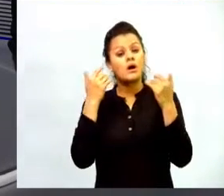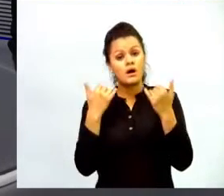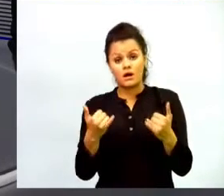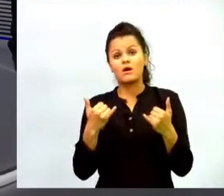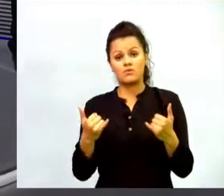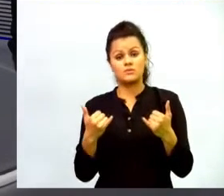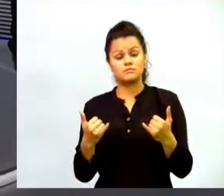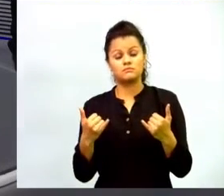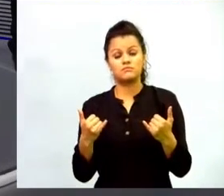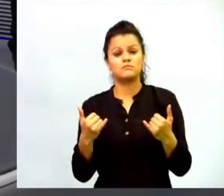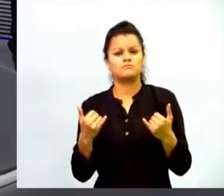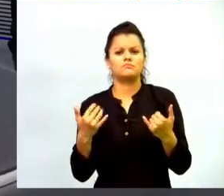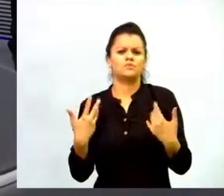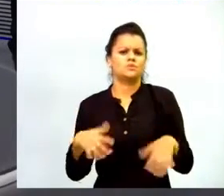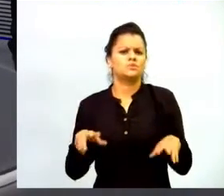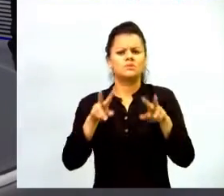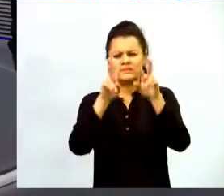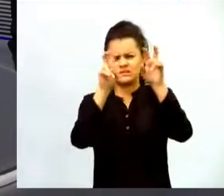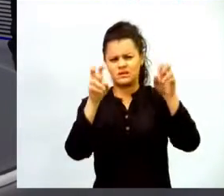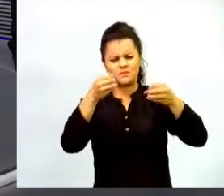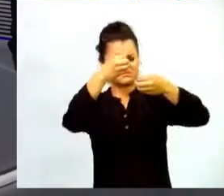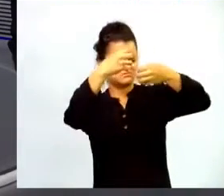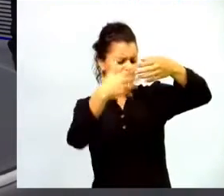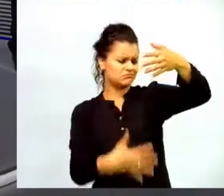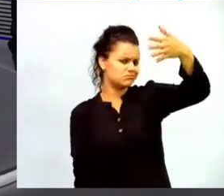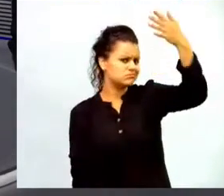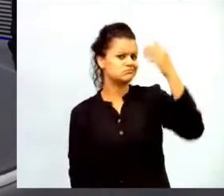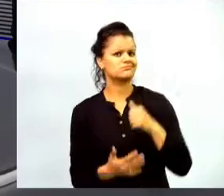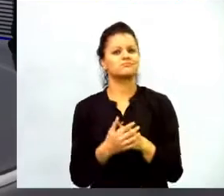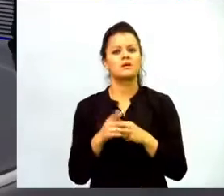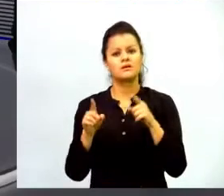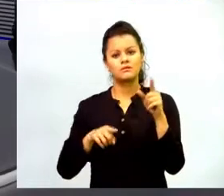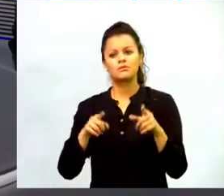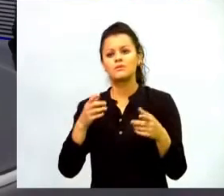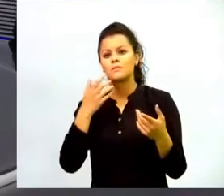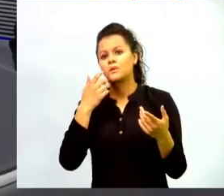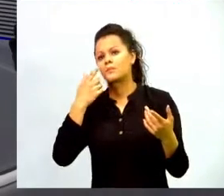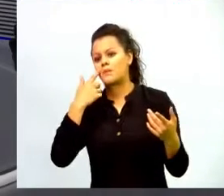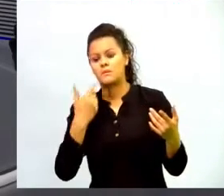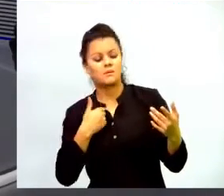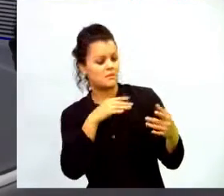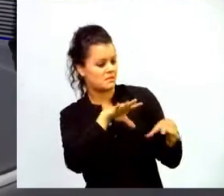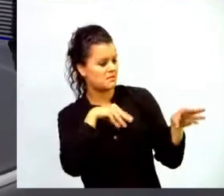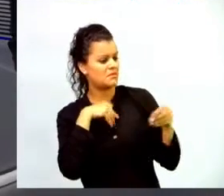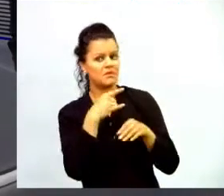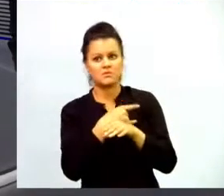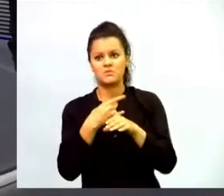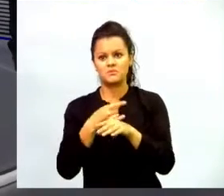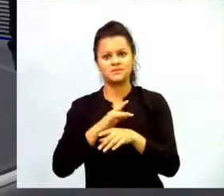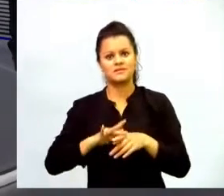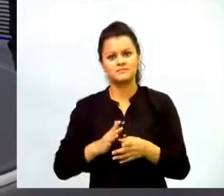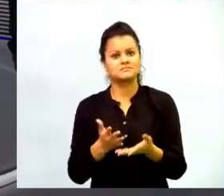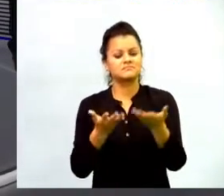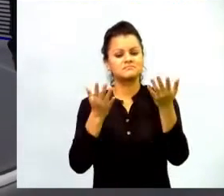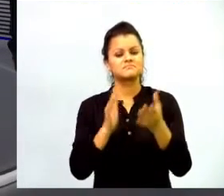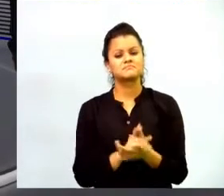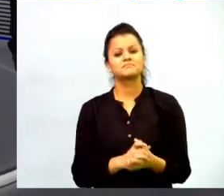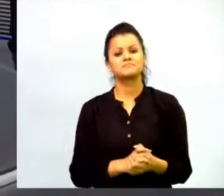volumen de contenidos que pueden usar los mismos padres de familia en las casas que pueden apoyar muchos de estos niños hemos visto niños